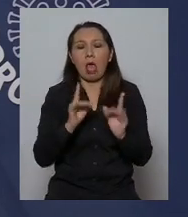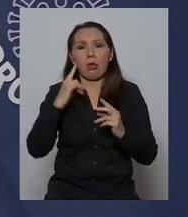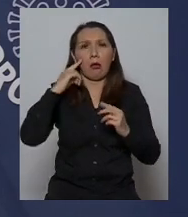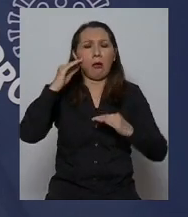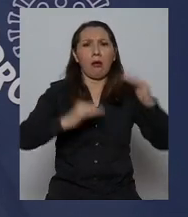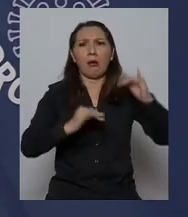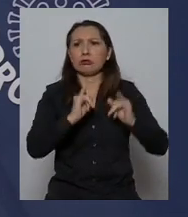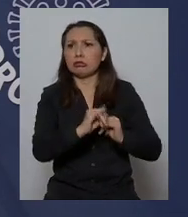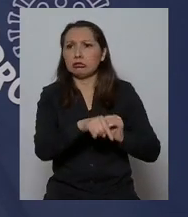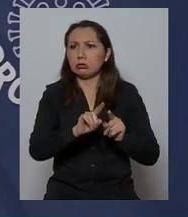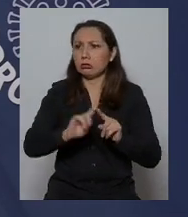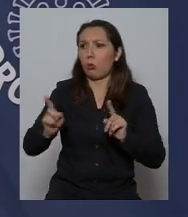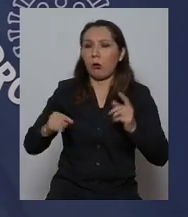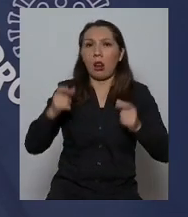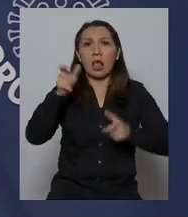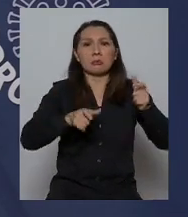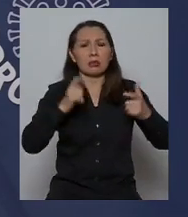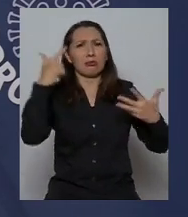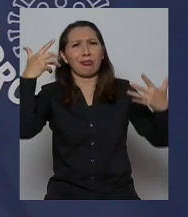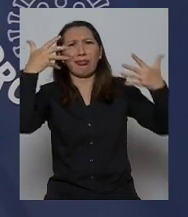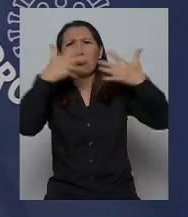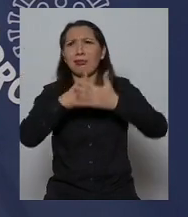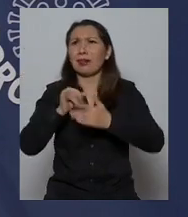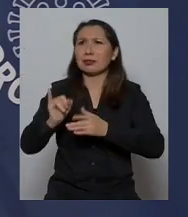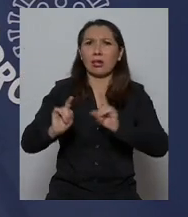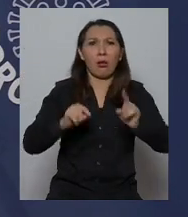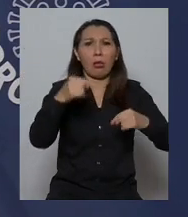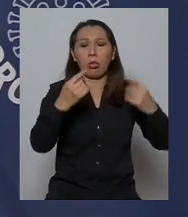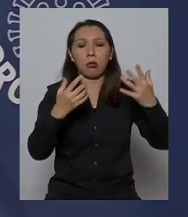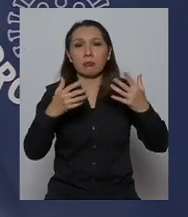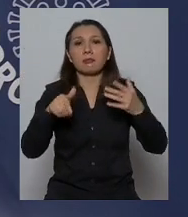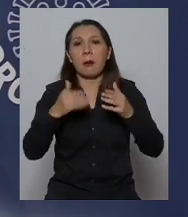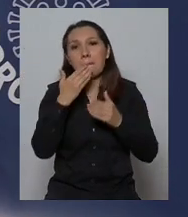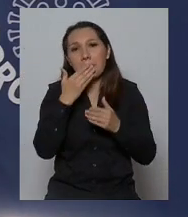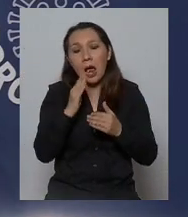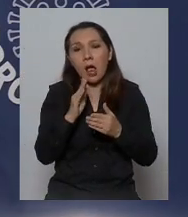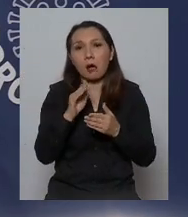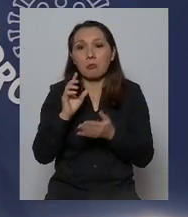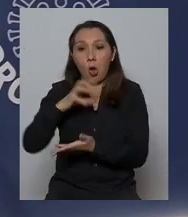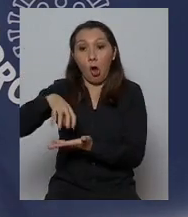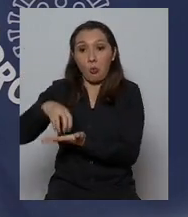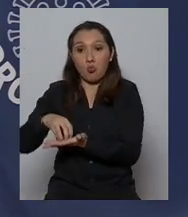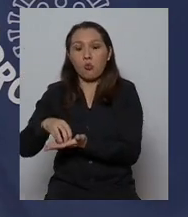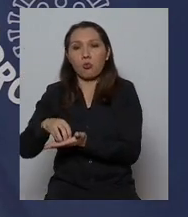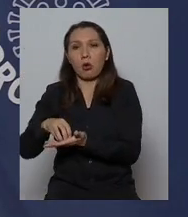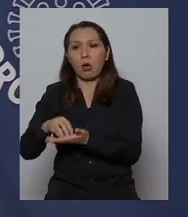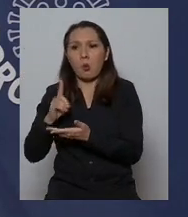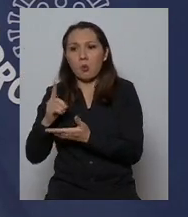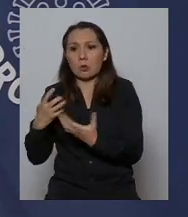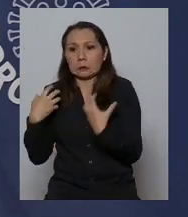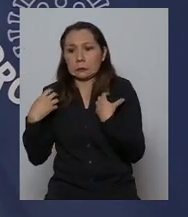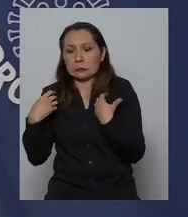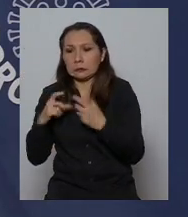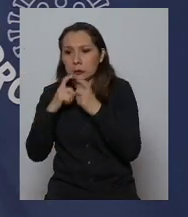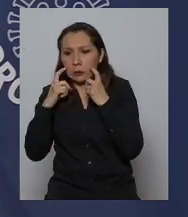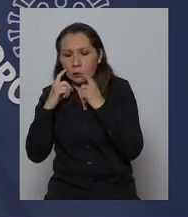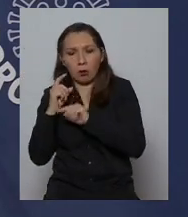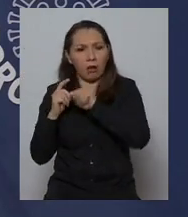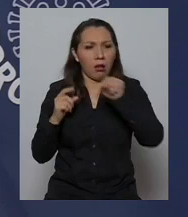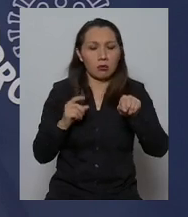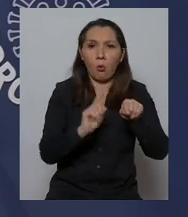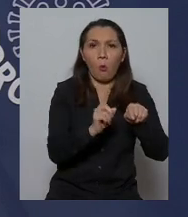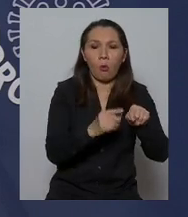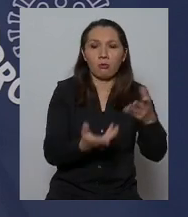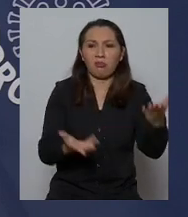generar en la ciudadanía una confusión tremenda en la cual si están en una comuna tienen que hacer una cosa si están en la otra